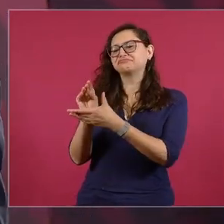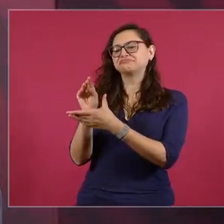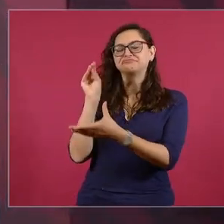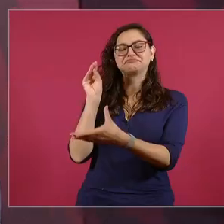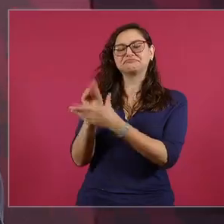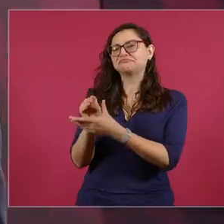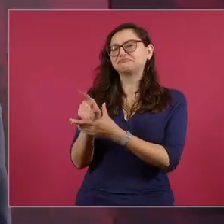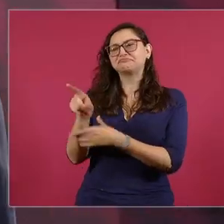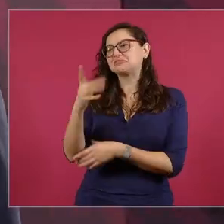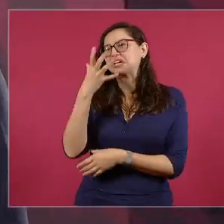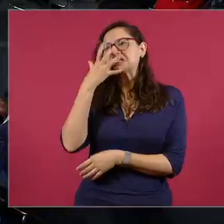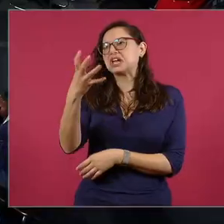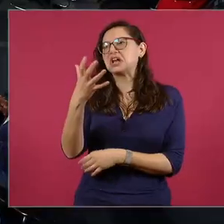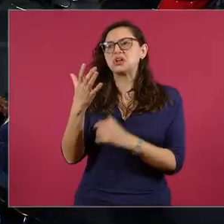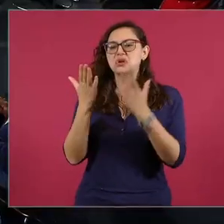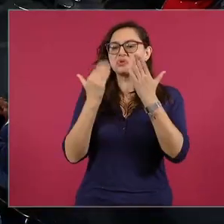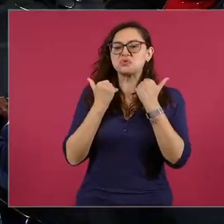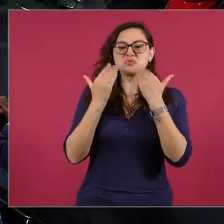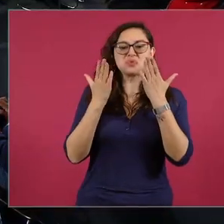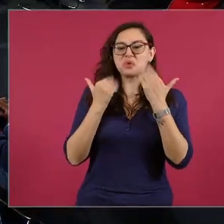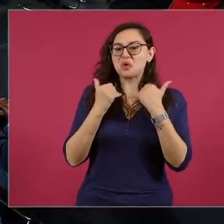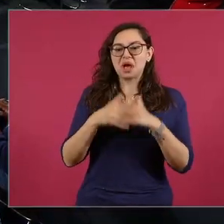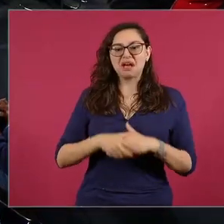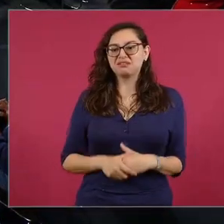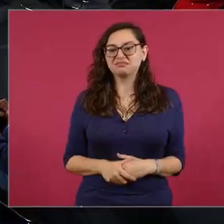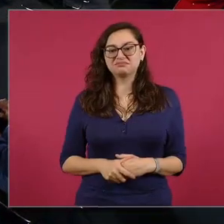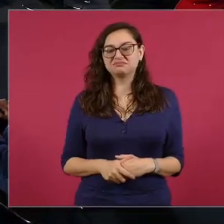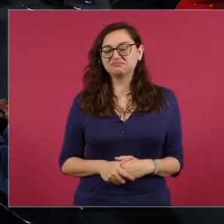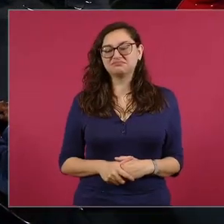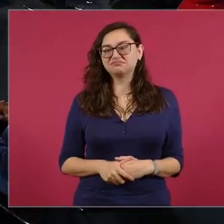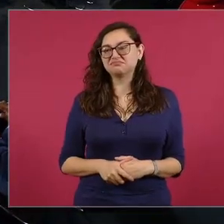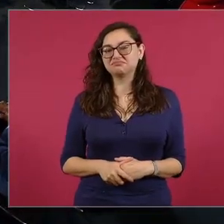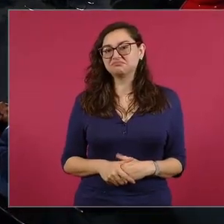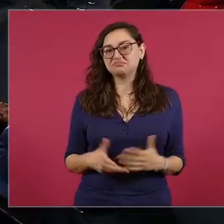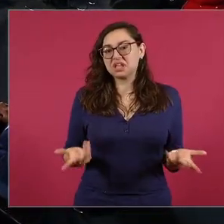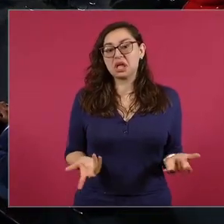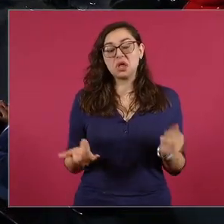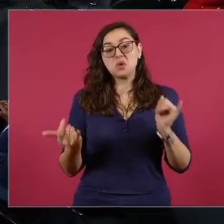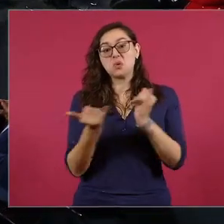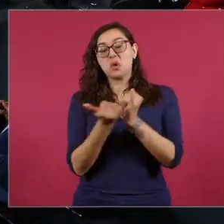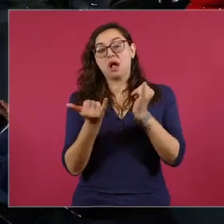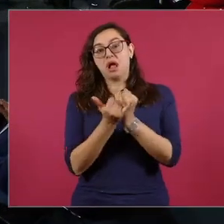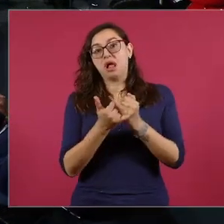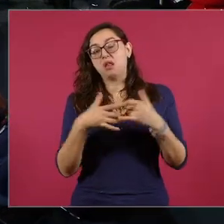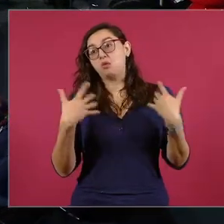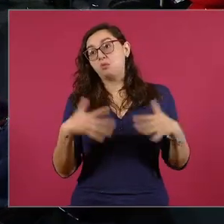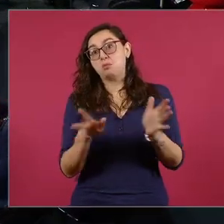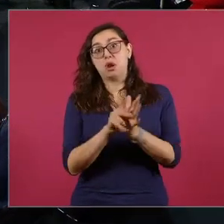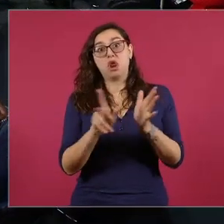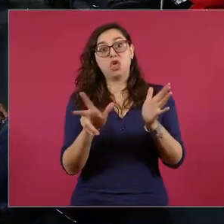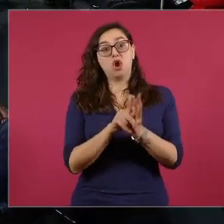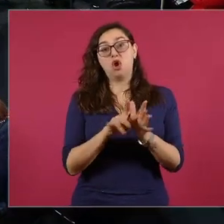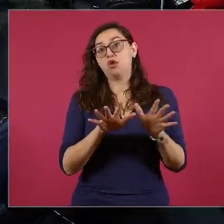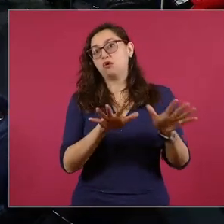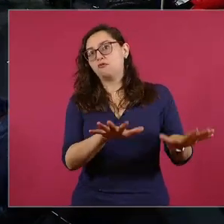los pasquines famosos, con todo respeto,